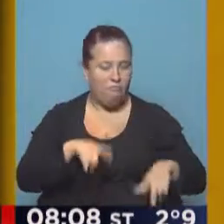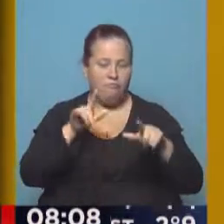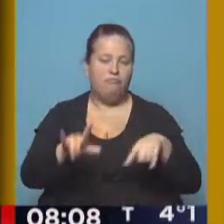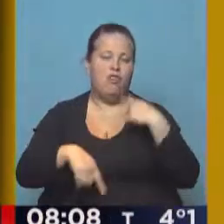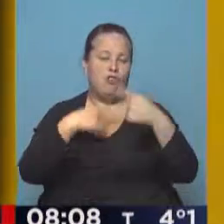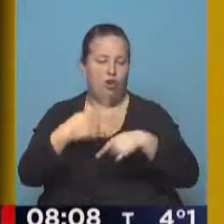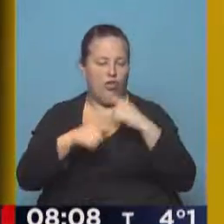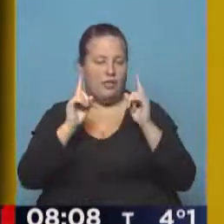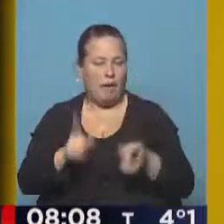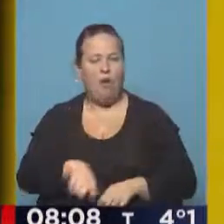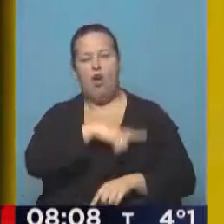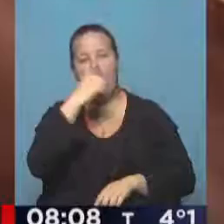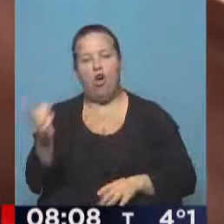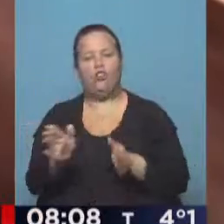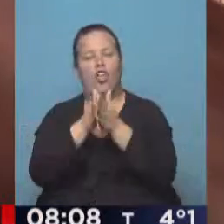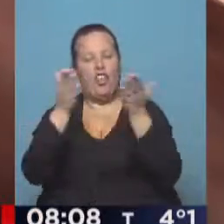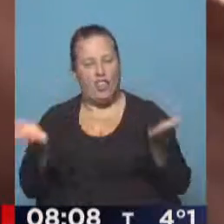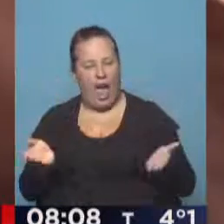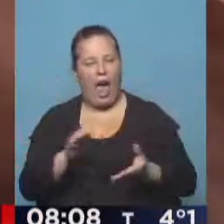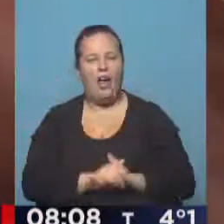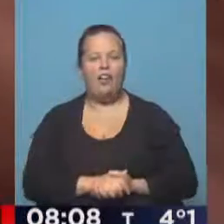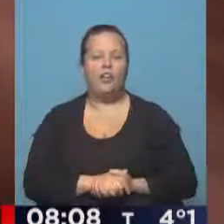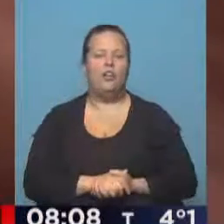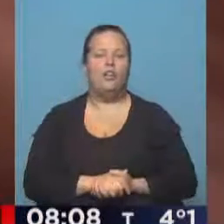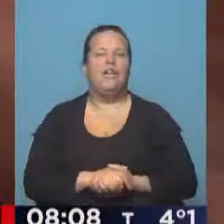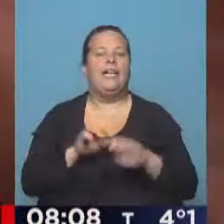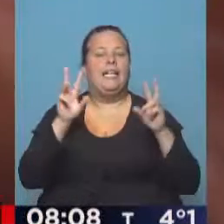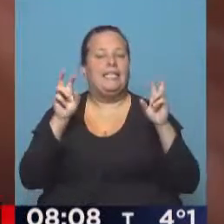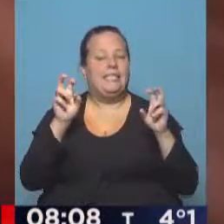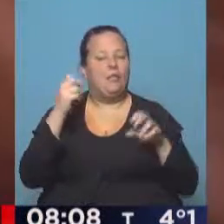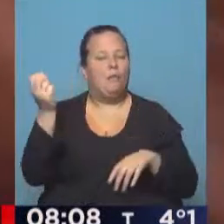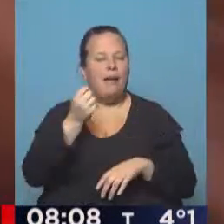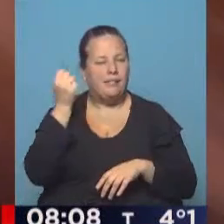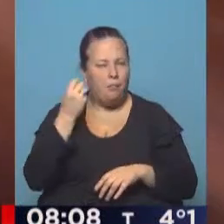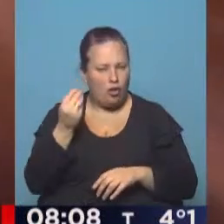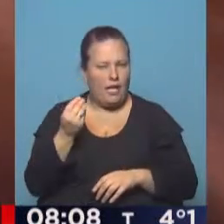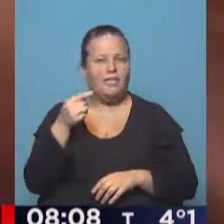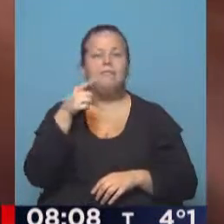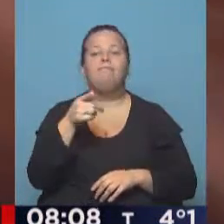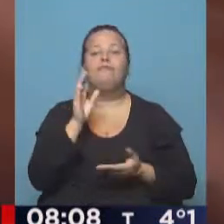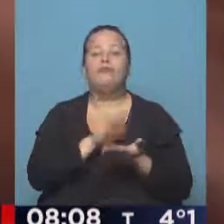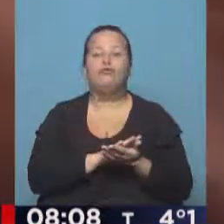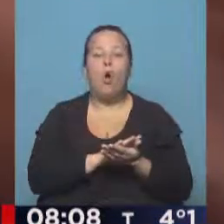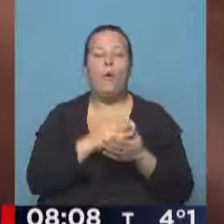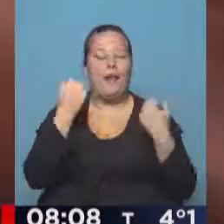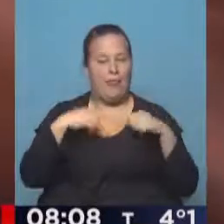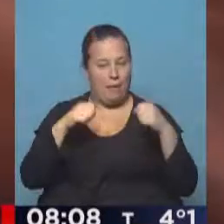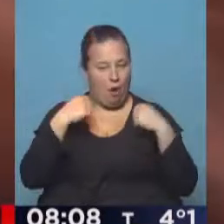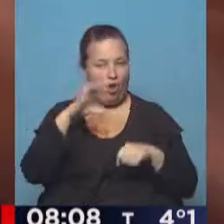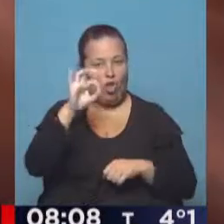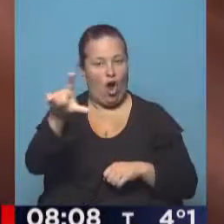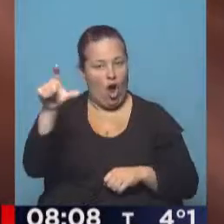continuamos también con otra tapa de diario. Títulos principales, en este caso en el ámbito deportivo,